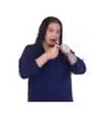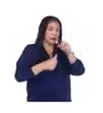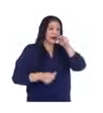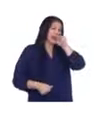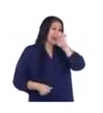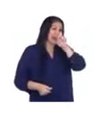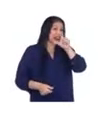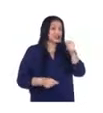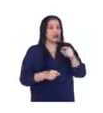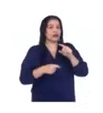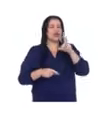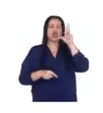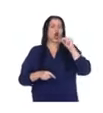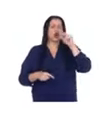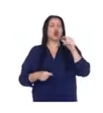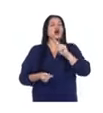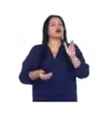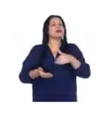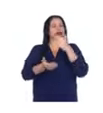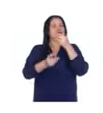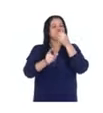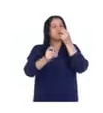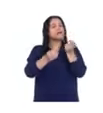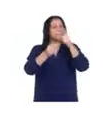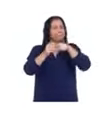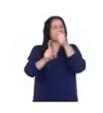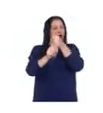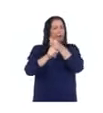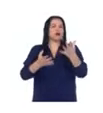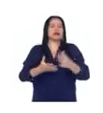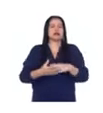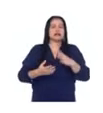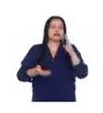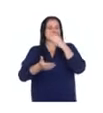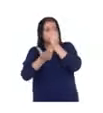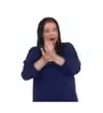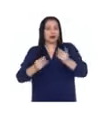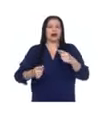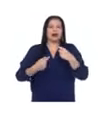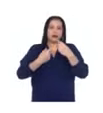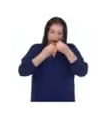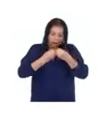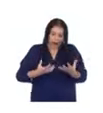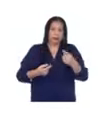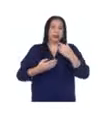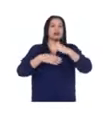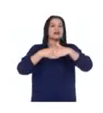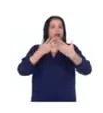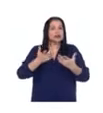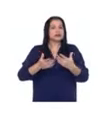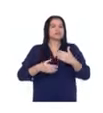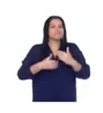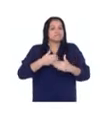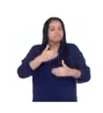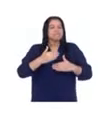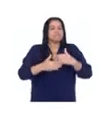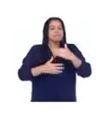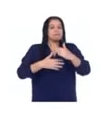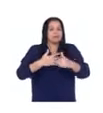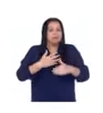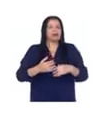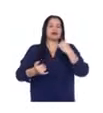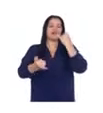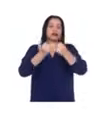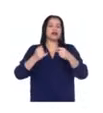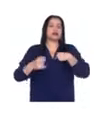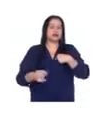es parte del proceso cuando sufrimos un golpe muy duro. Una pérdida para luego seguir el proceso hasta lograr la